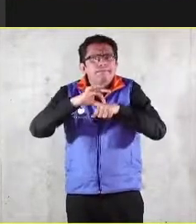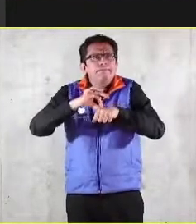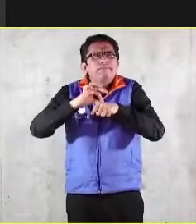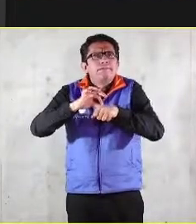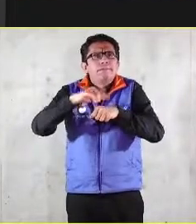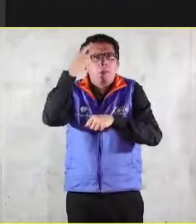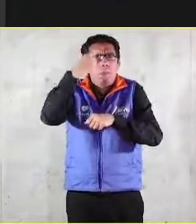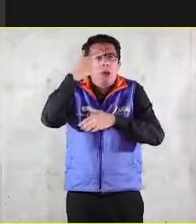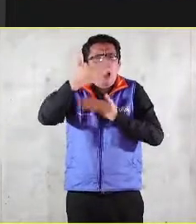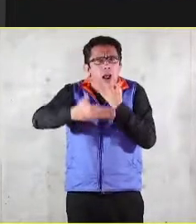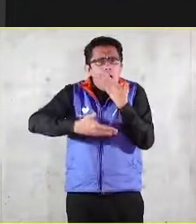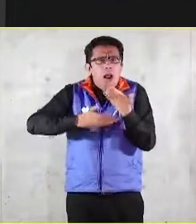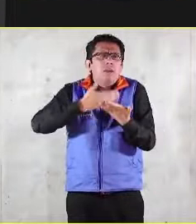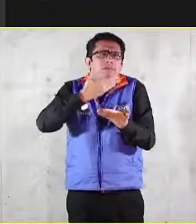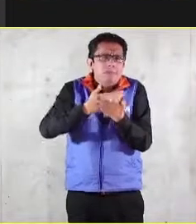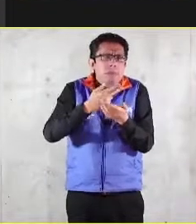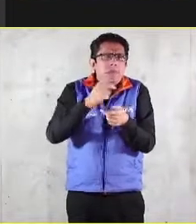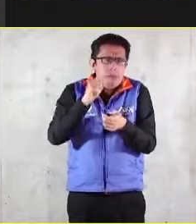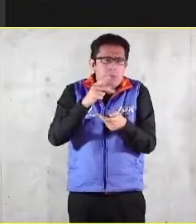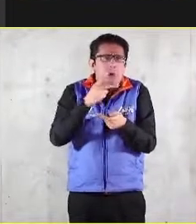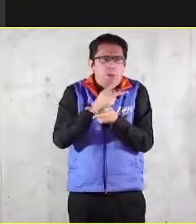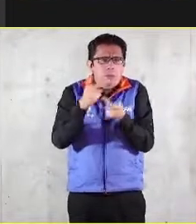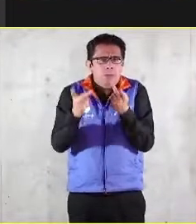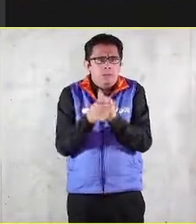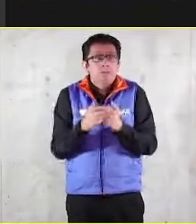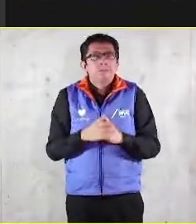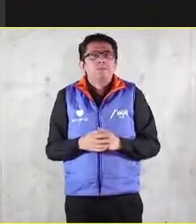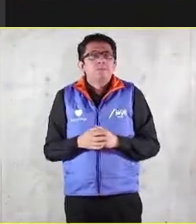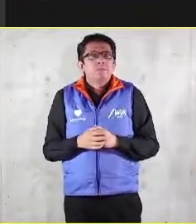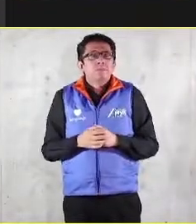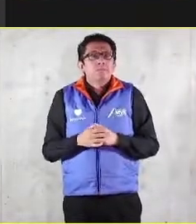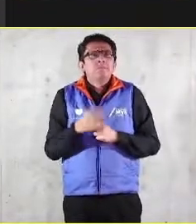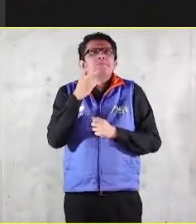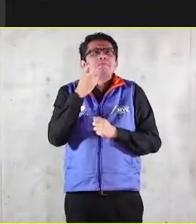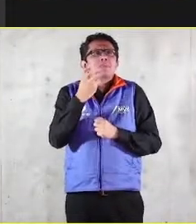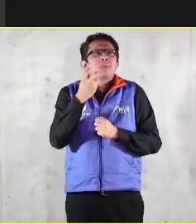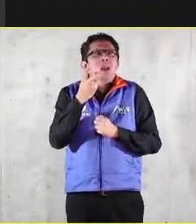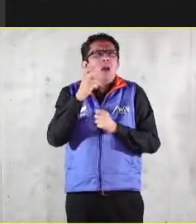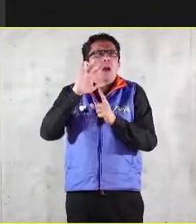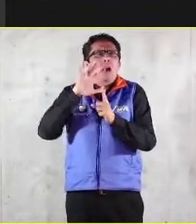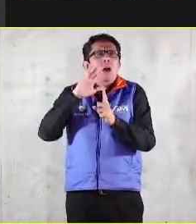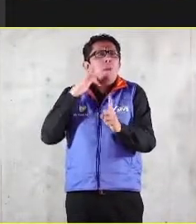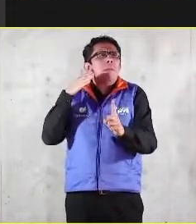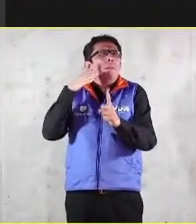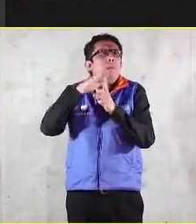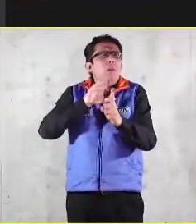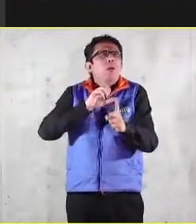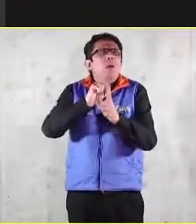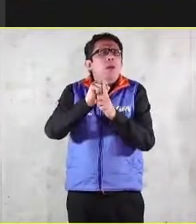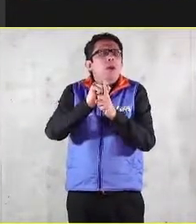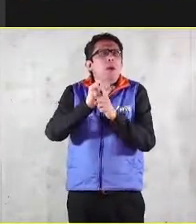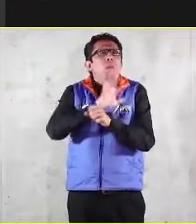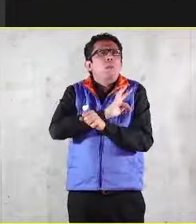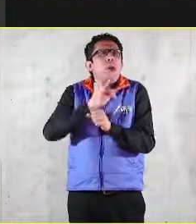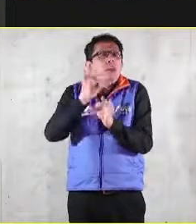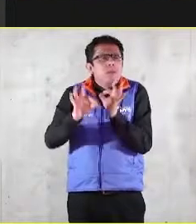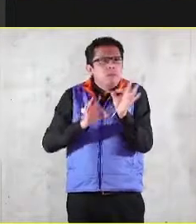producto y servicio que ofertamos? ¿Cómo logramos cumplir esa vocación y ese propósito personal? Bueno,